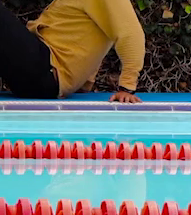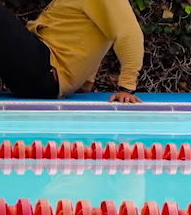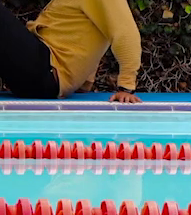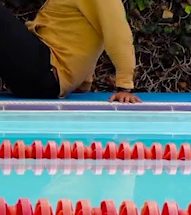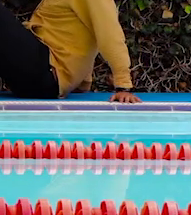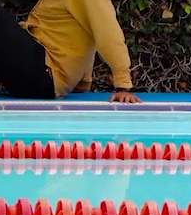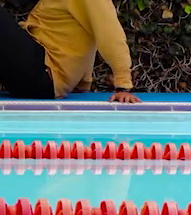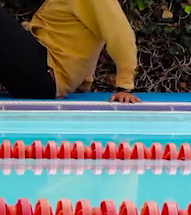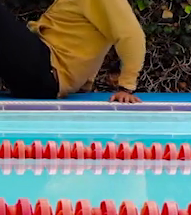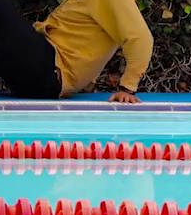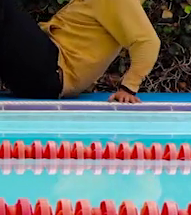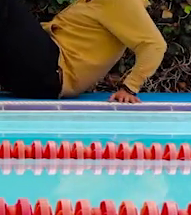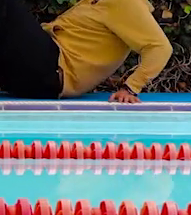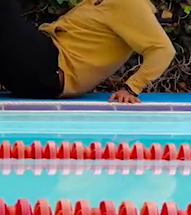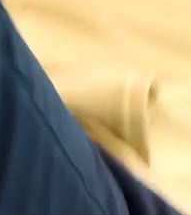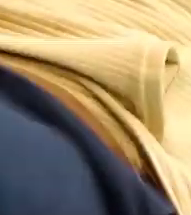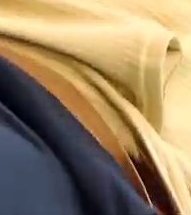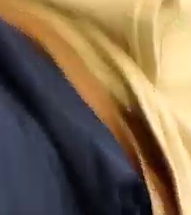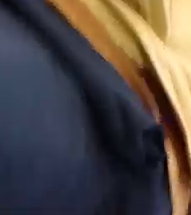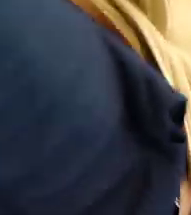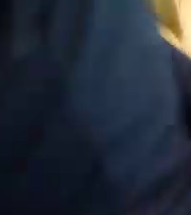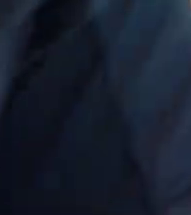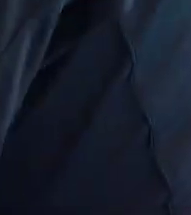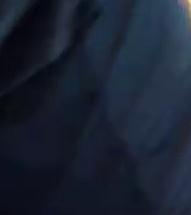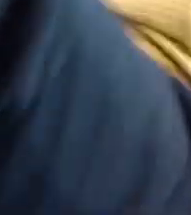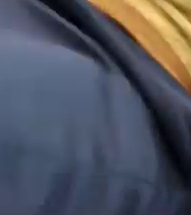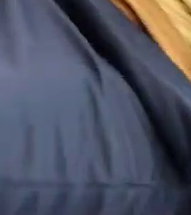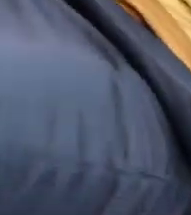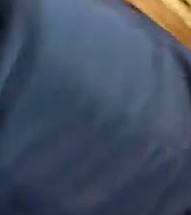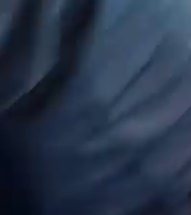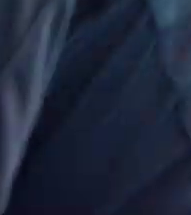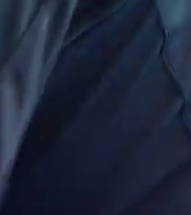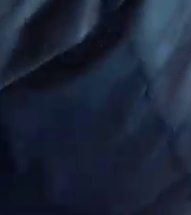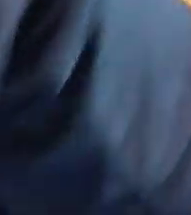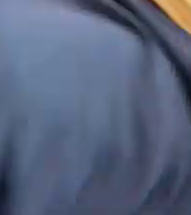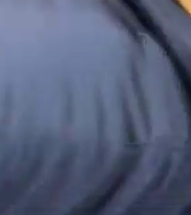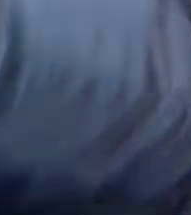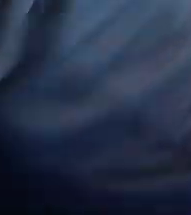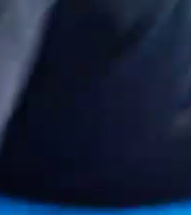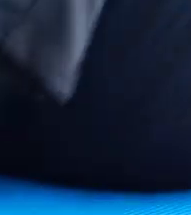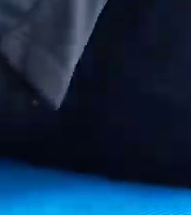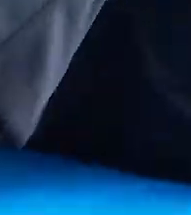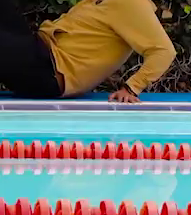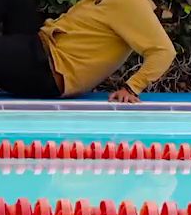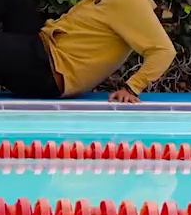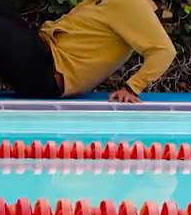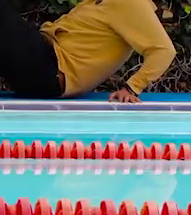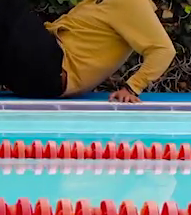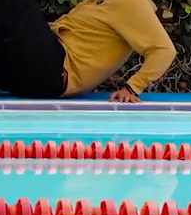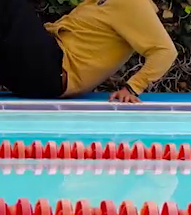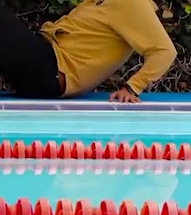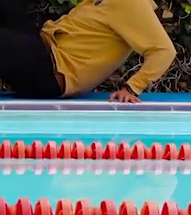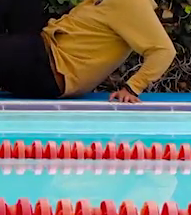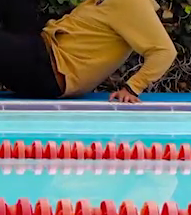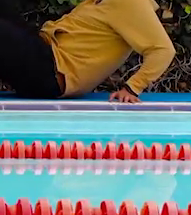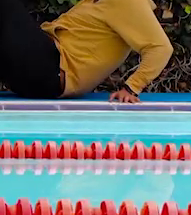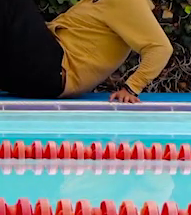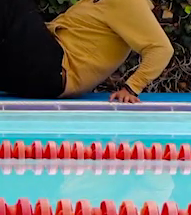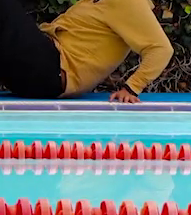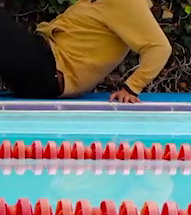Una. Dos. Comenzamos. Vamos a hacerlo a una secuencia moderada, lenta,